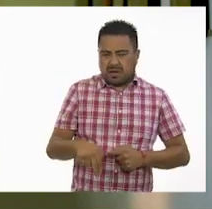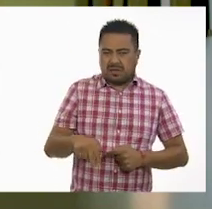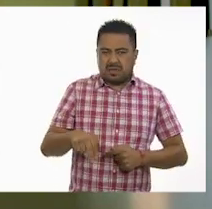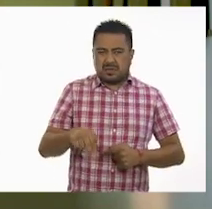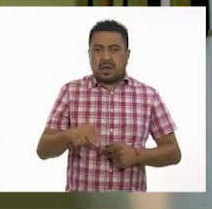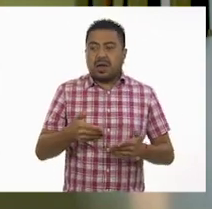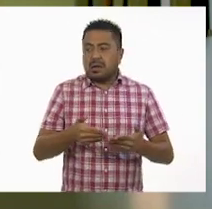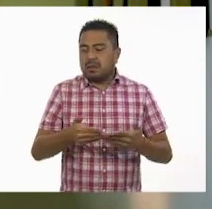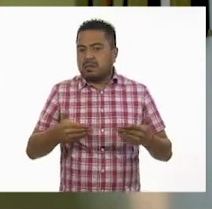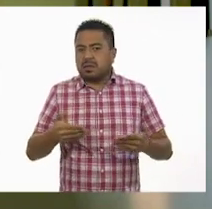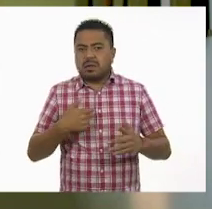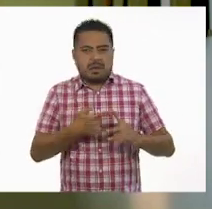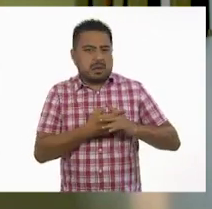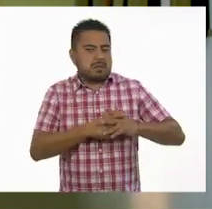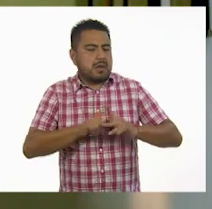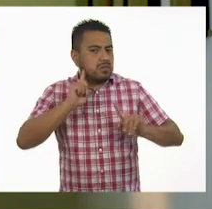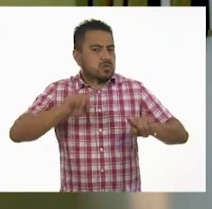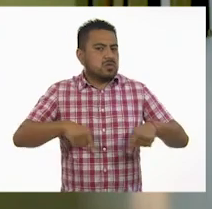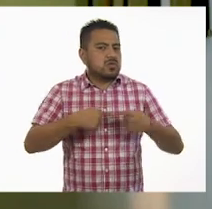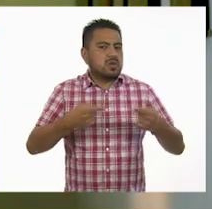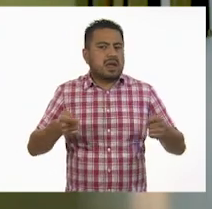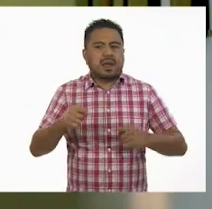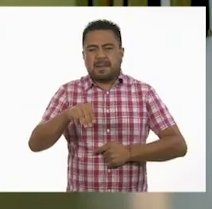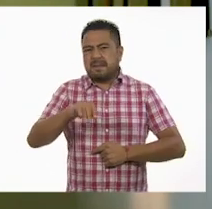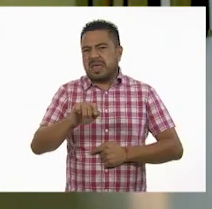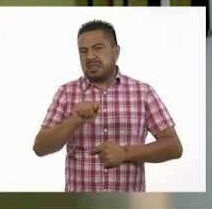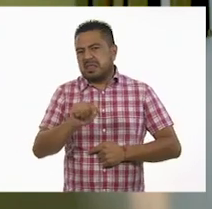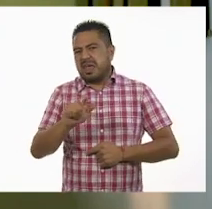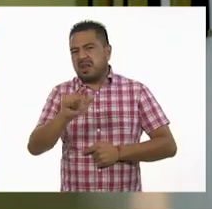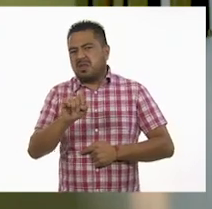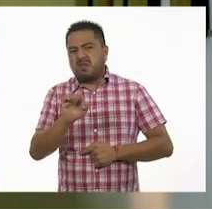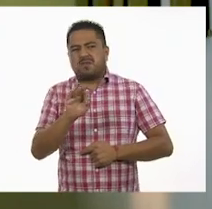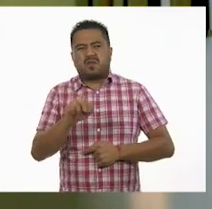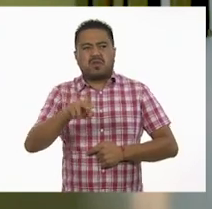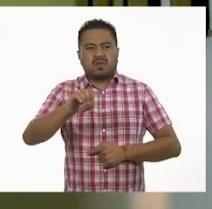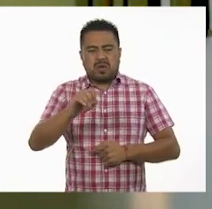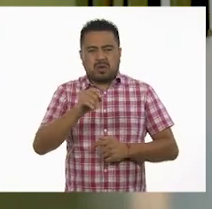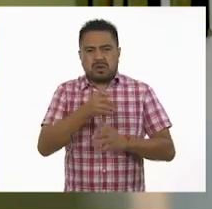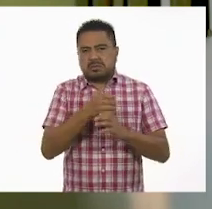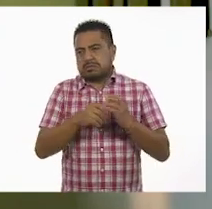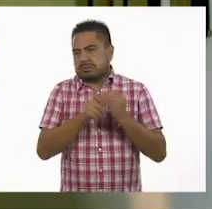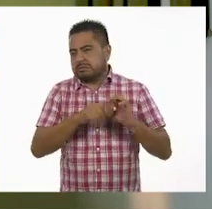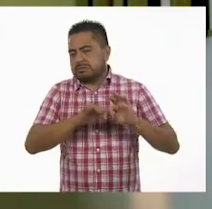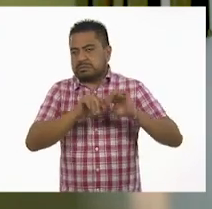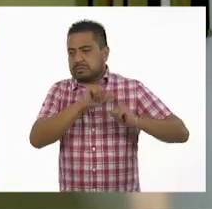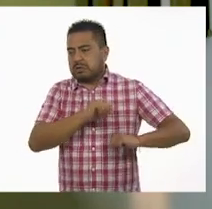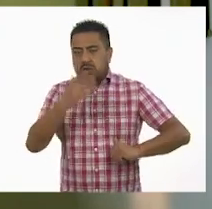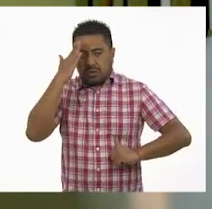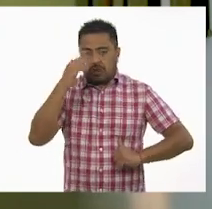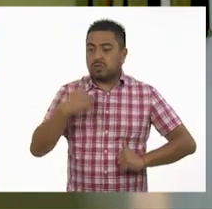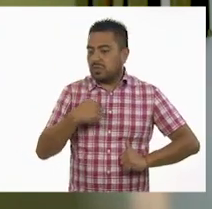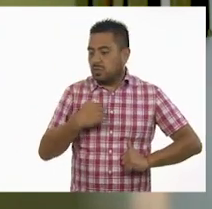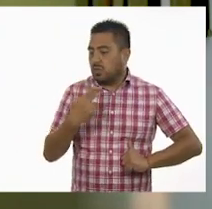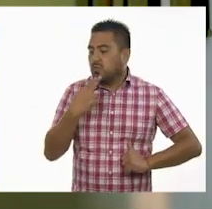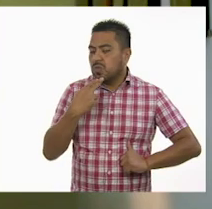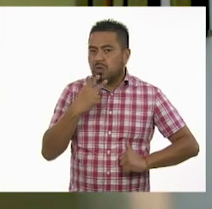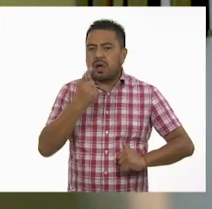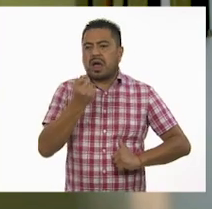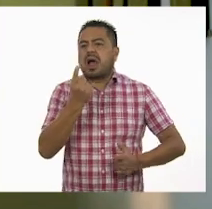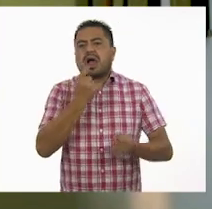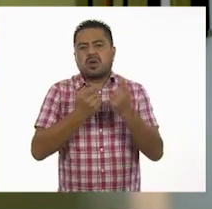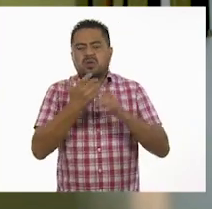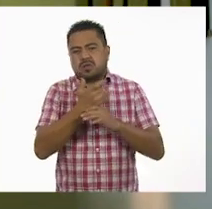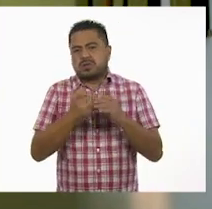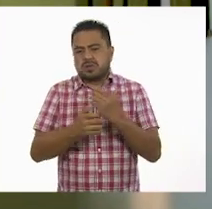Y entonces empecé con la melódica y el metalófono, principalmente son los instrumentos que yo utilicé y algunas cosas ya